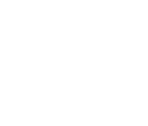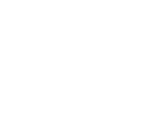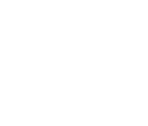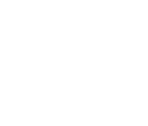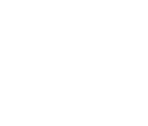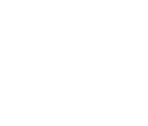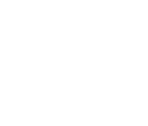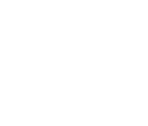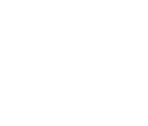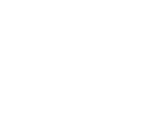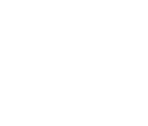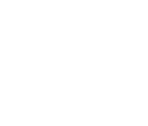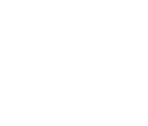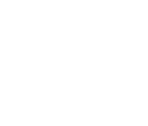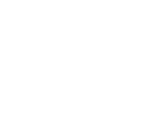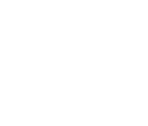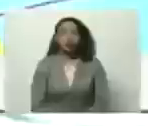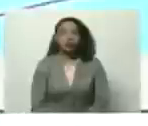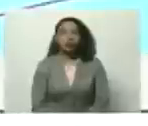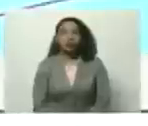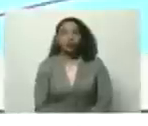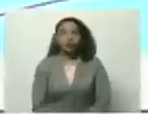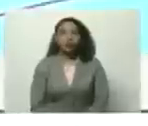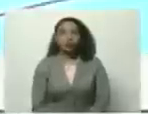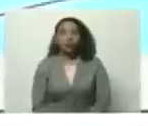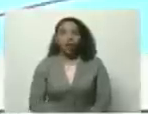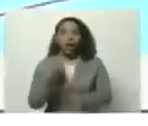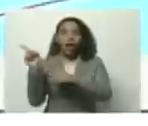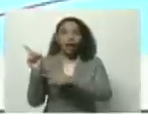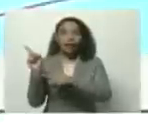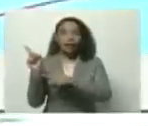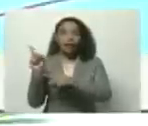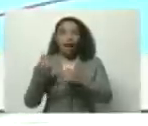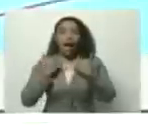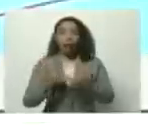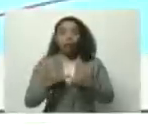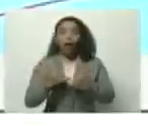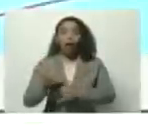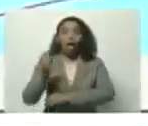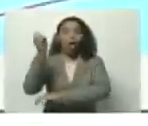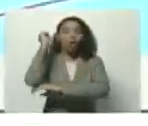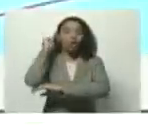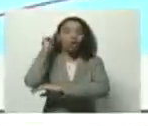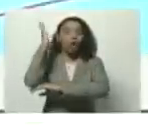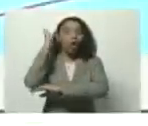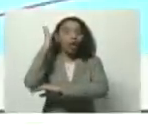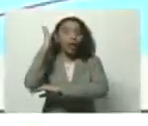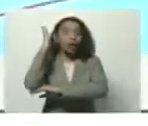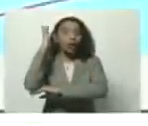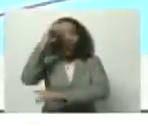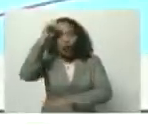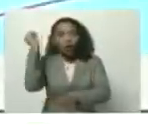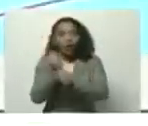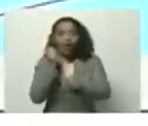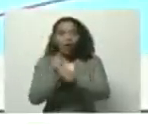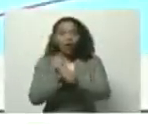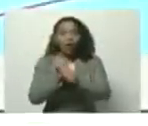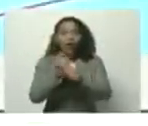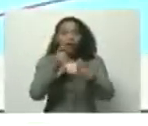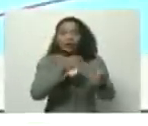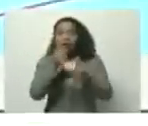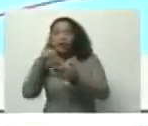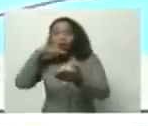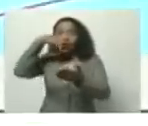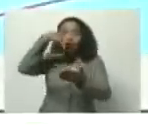trabajadores y trabajadoras al presidente Nicolás Maduro en el reciente Congreso de los Trabajadores que lleva el nombre